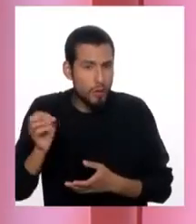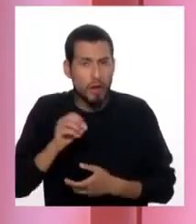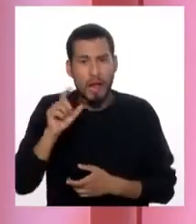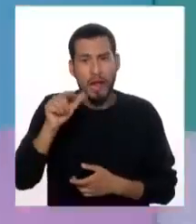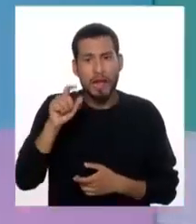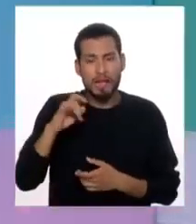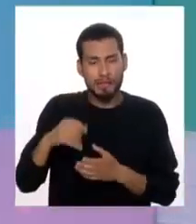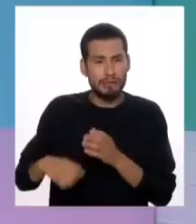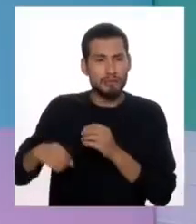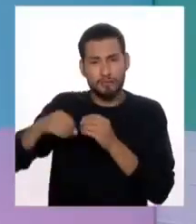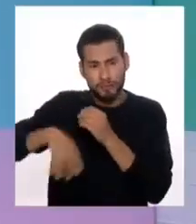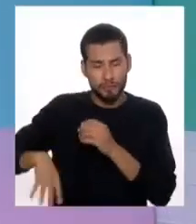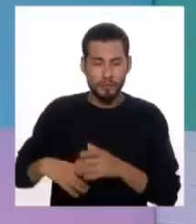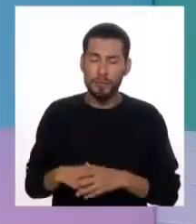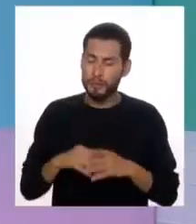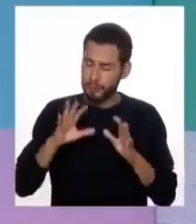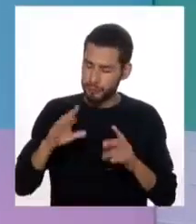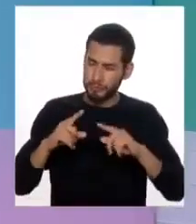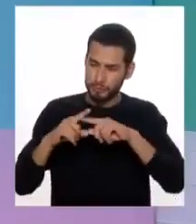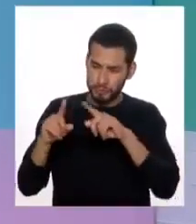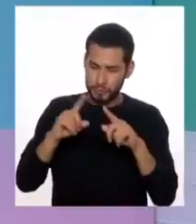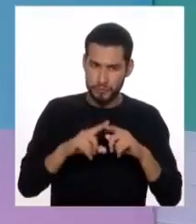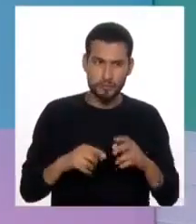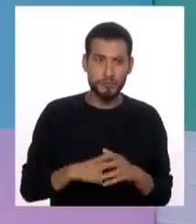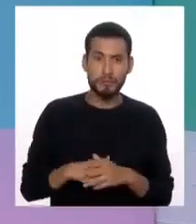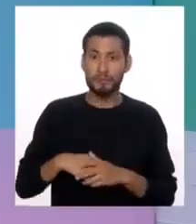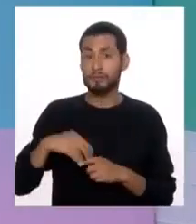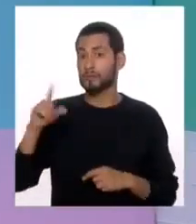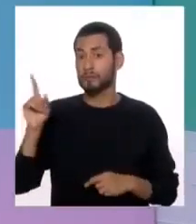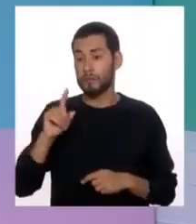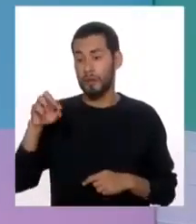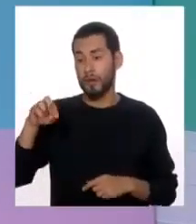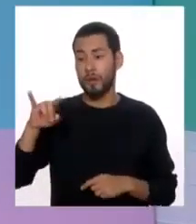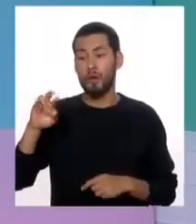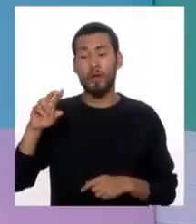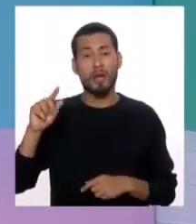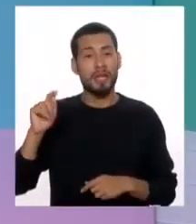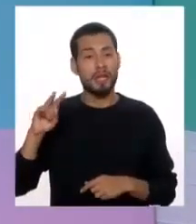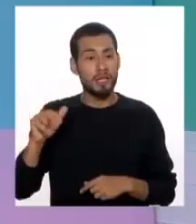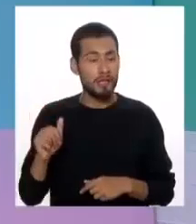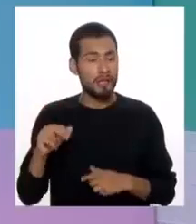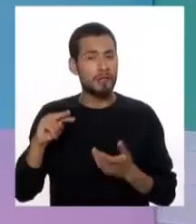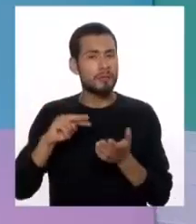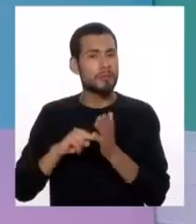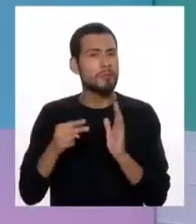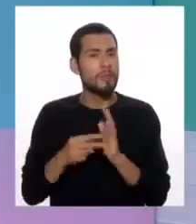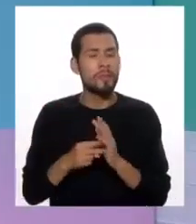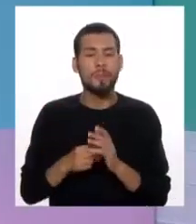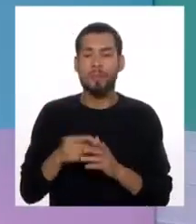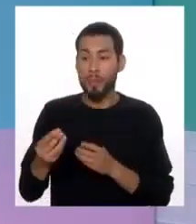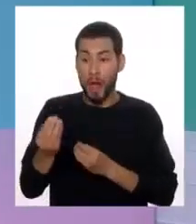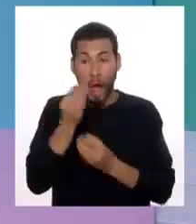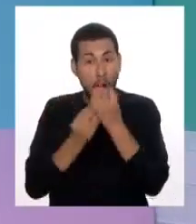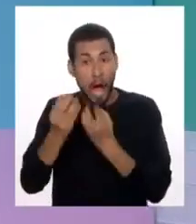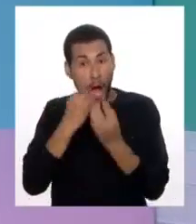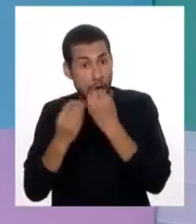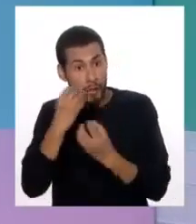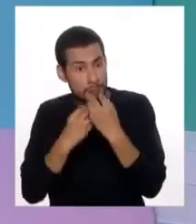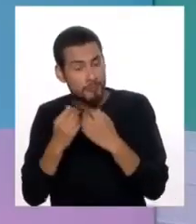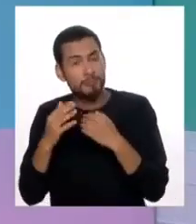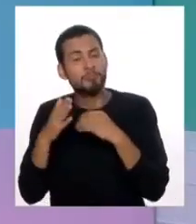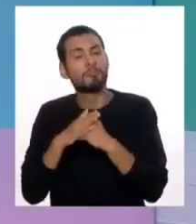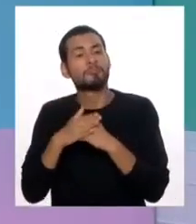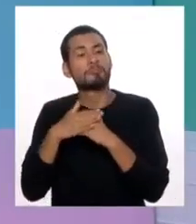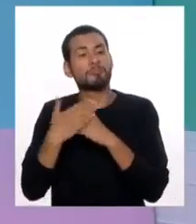Ahí digamos está la diferenciación. A ¿cómo es En la no purgativa la tendencia es a tener estos atracones y